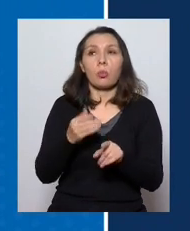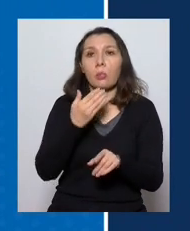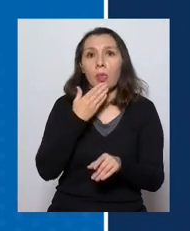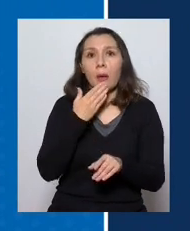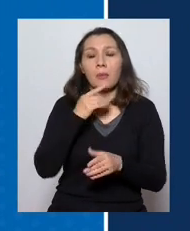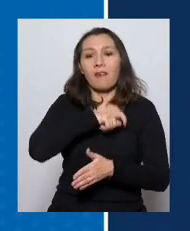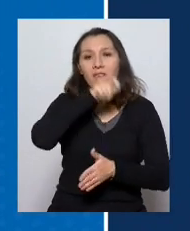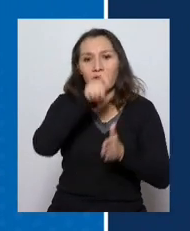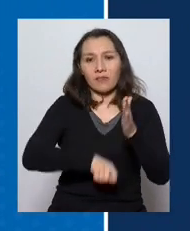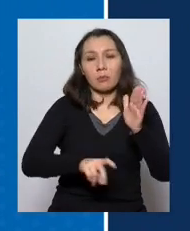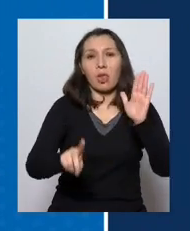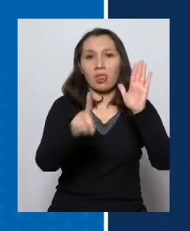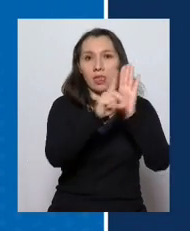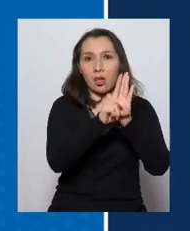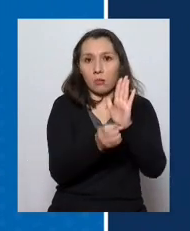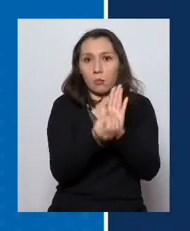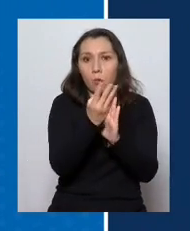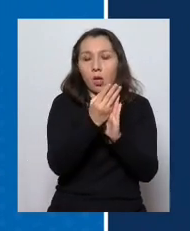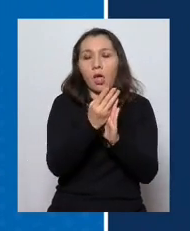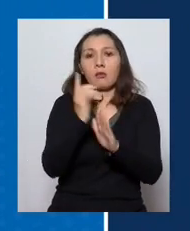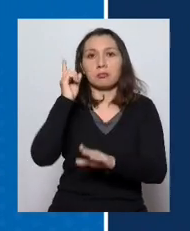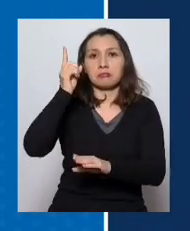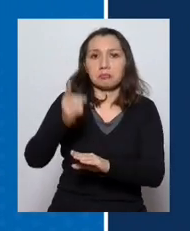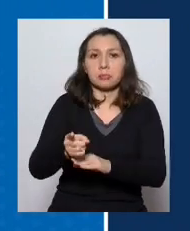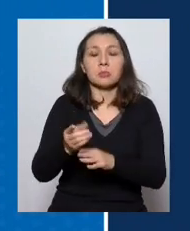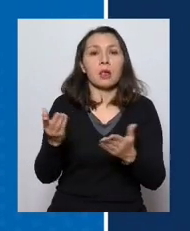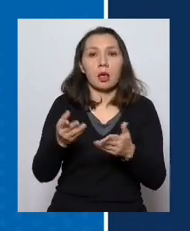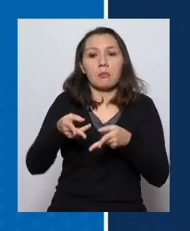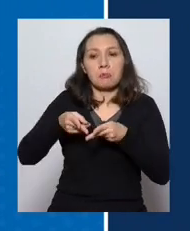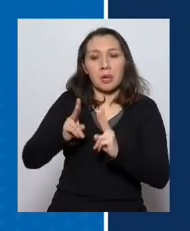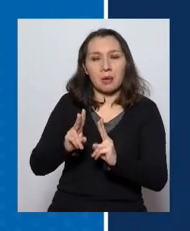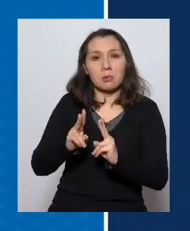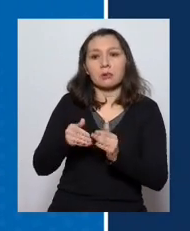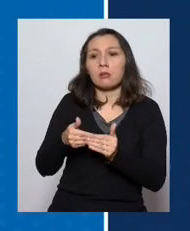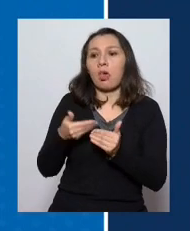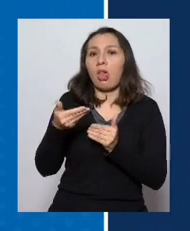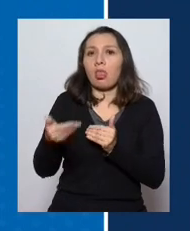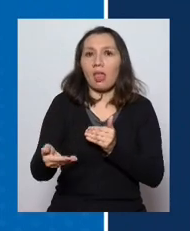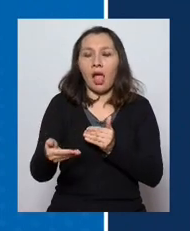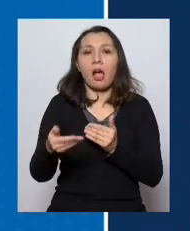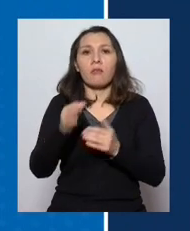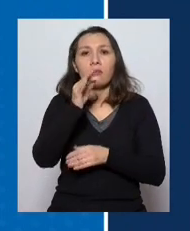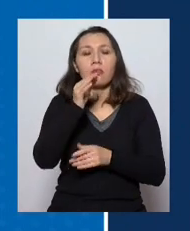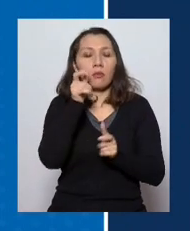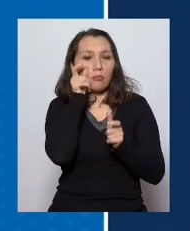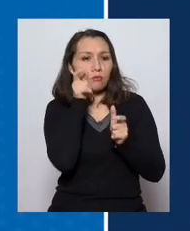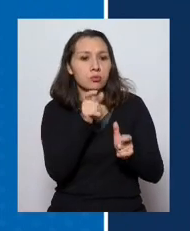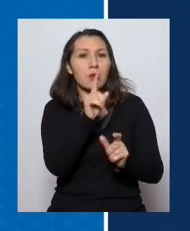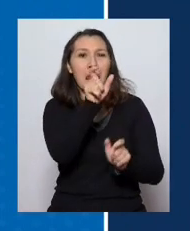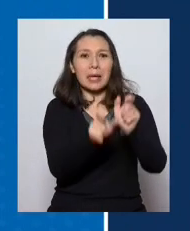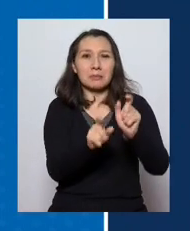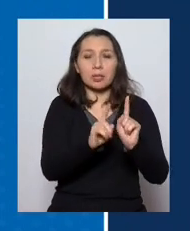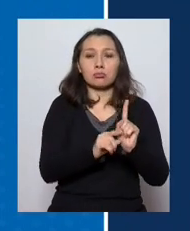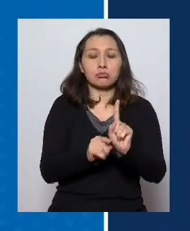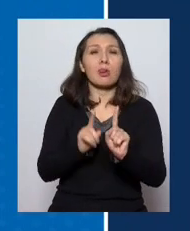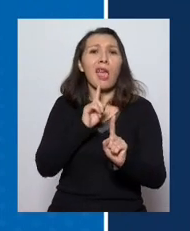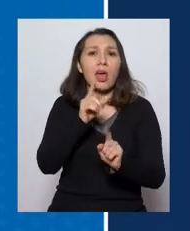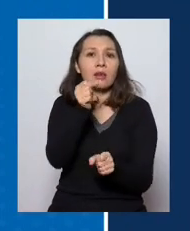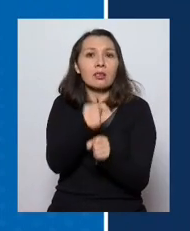firmó un decreto sacó un decreto donde le permite darle atribuciones a los fiscalizadores de las